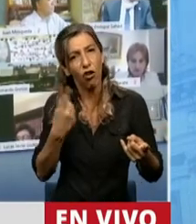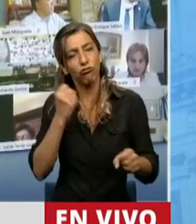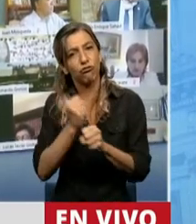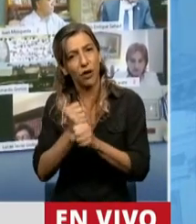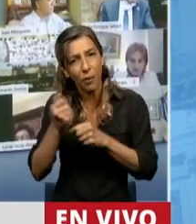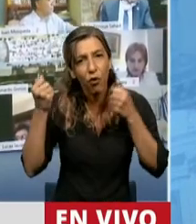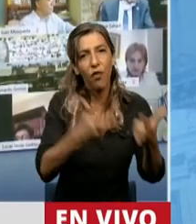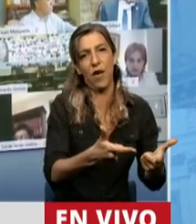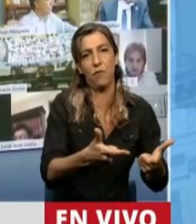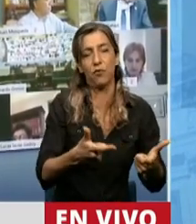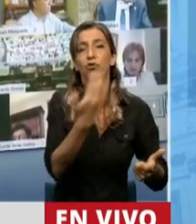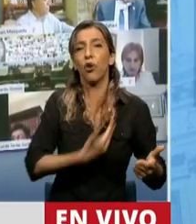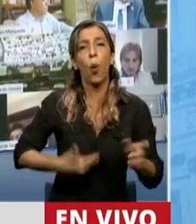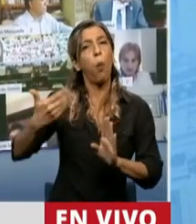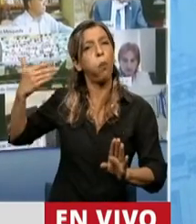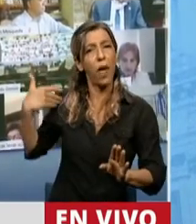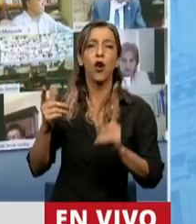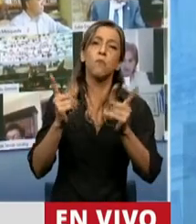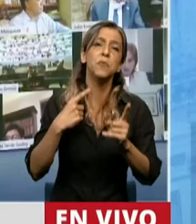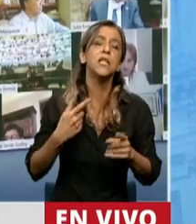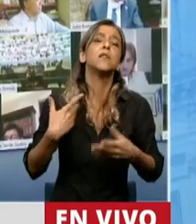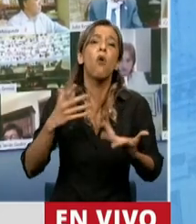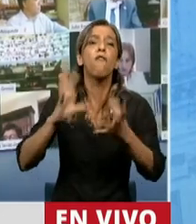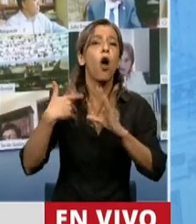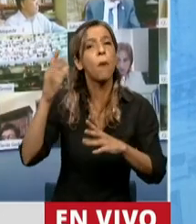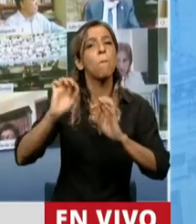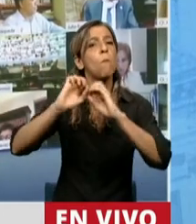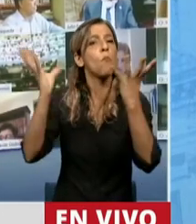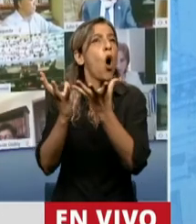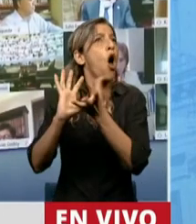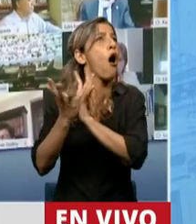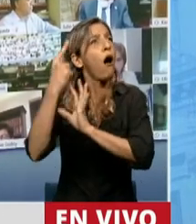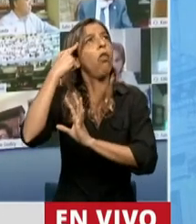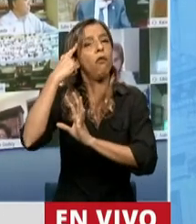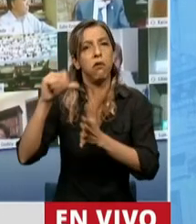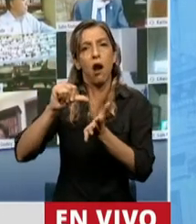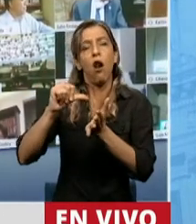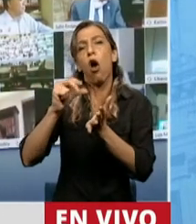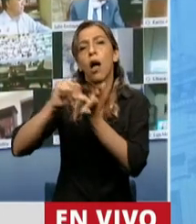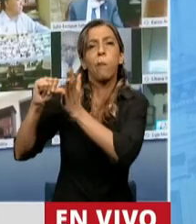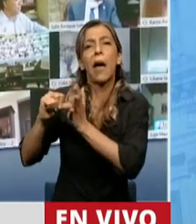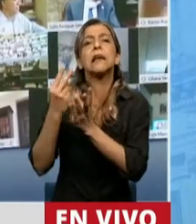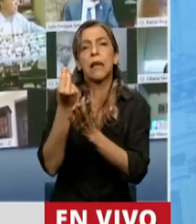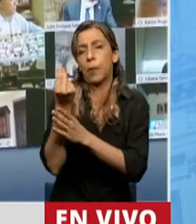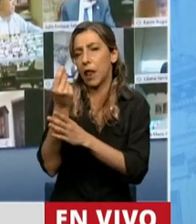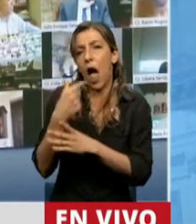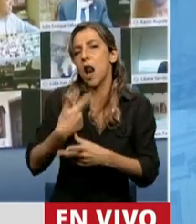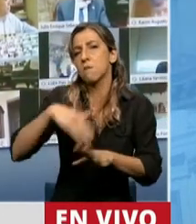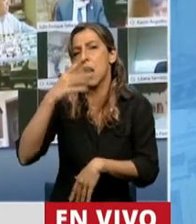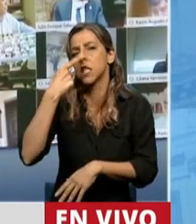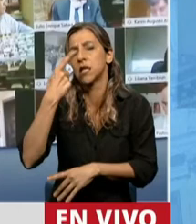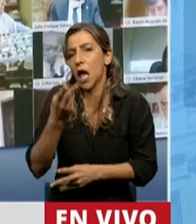los gobiernos capitalistas y que hoy, frente a esta pandemia, siguen actuando para defender los intereses